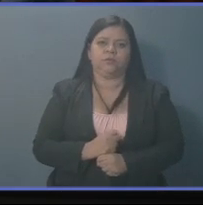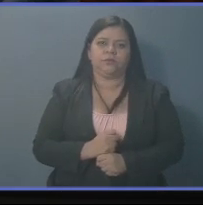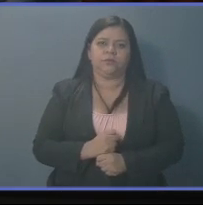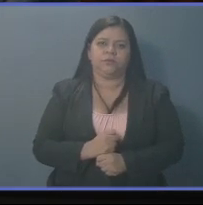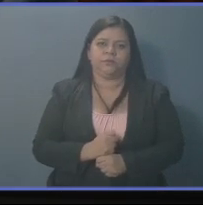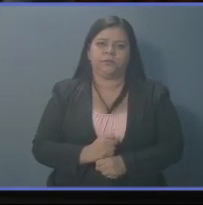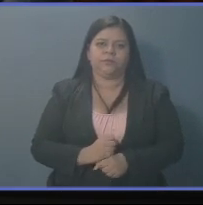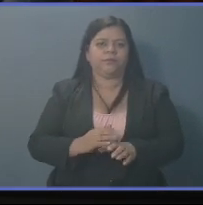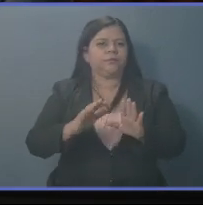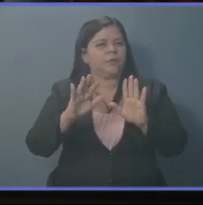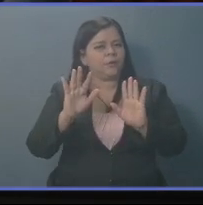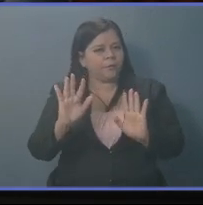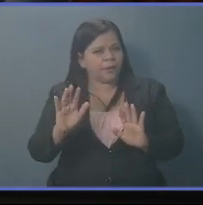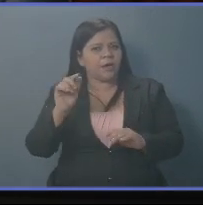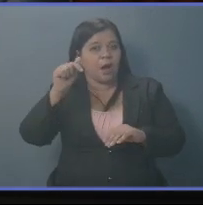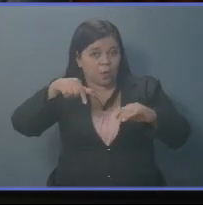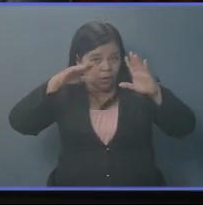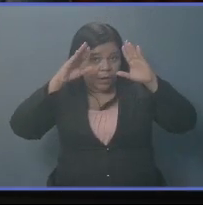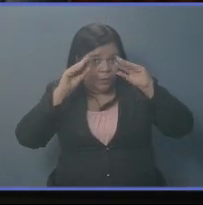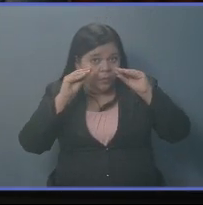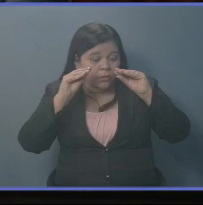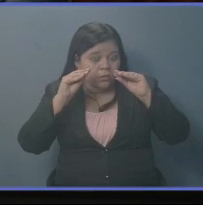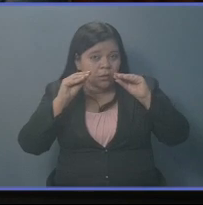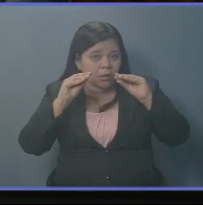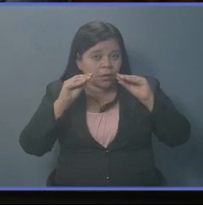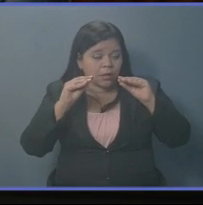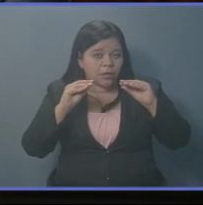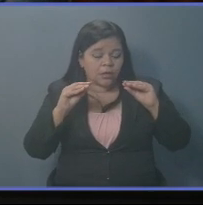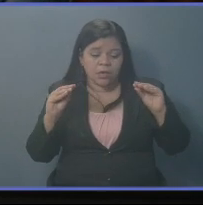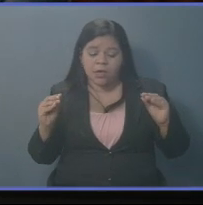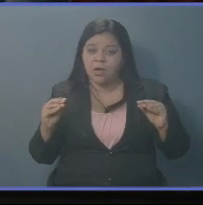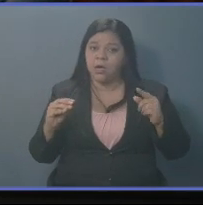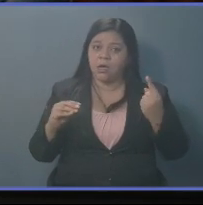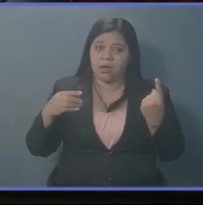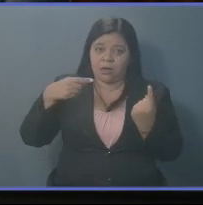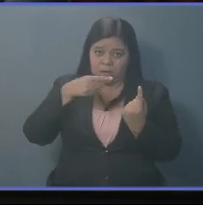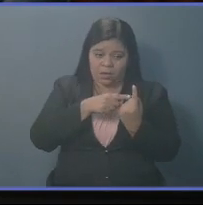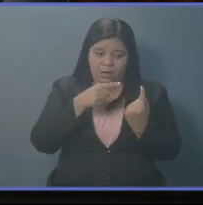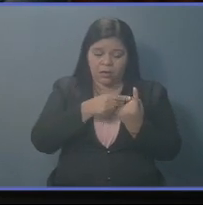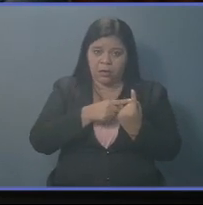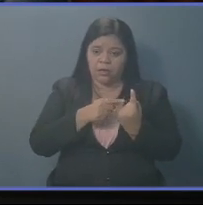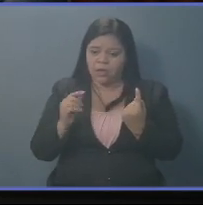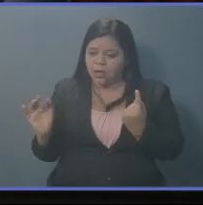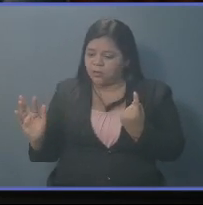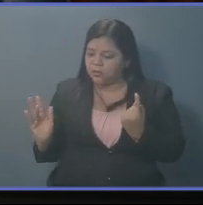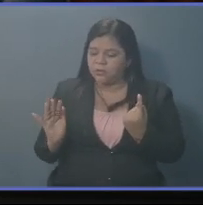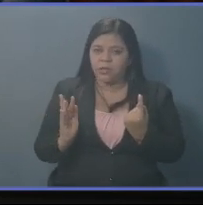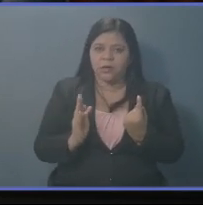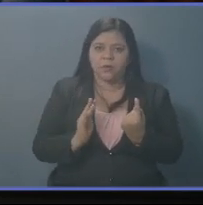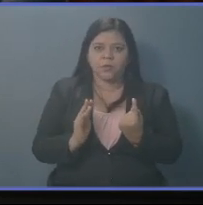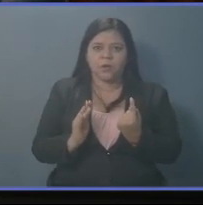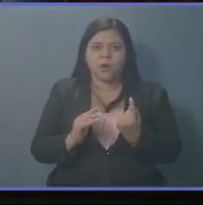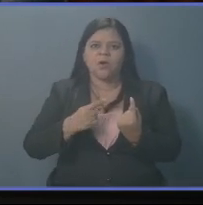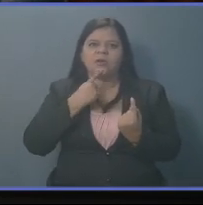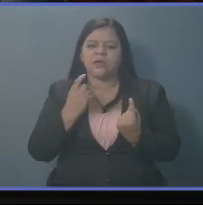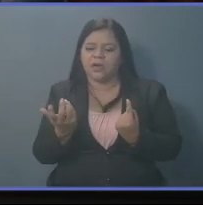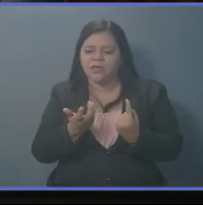Ahora una noche se reunió con la gente más poderosa de este país.